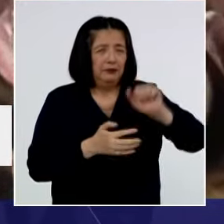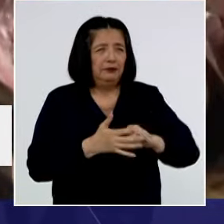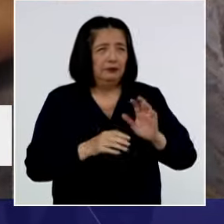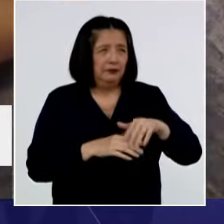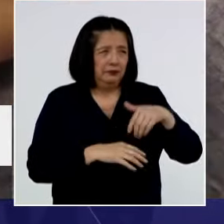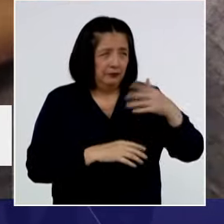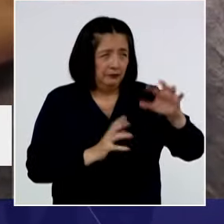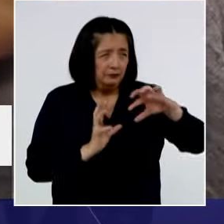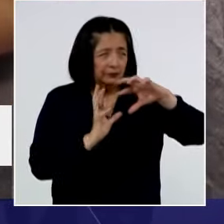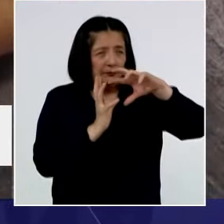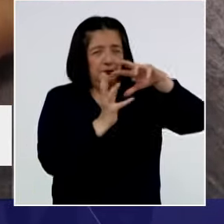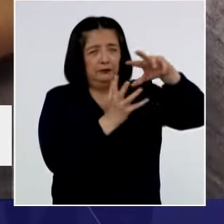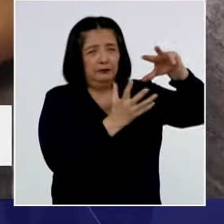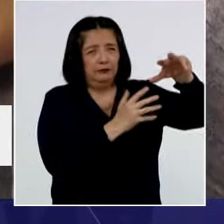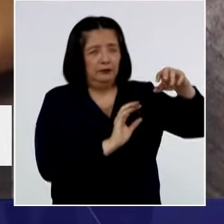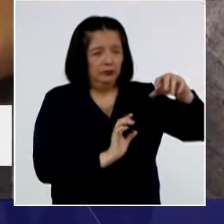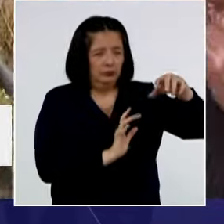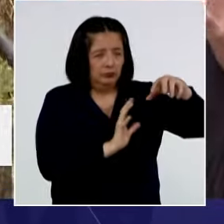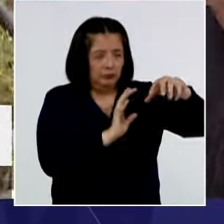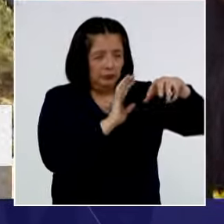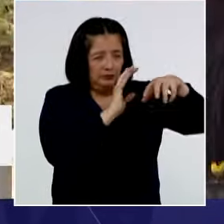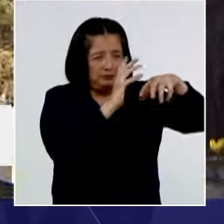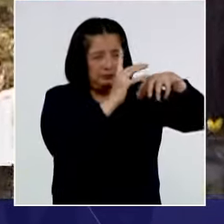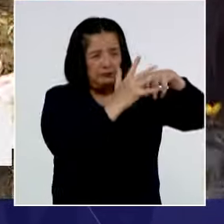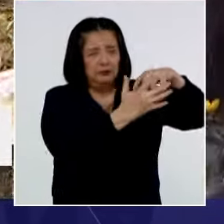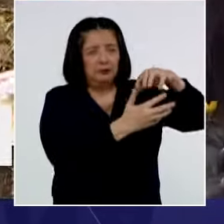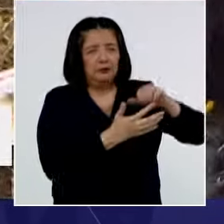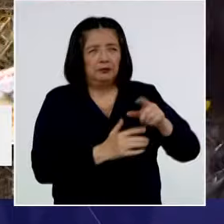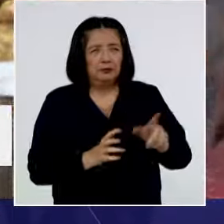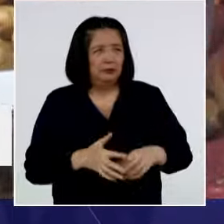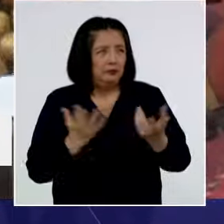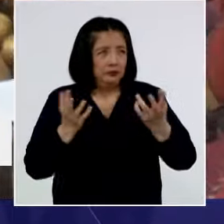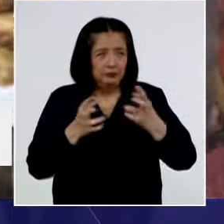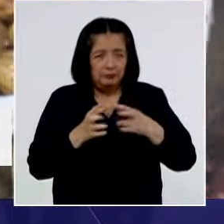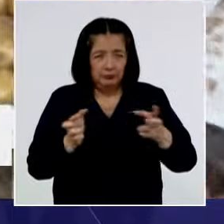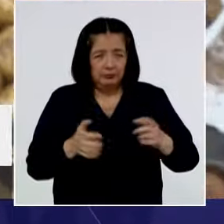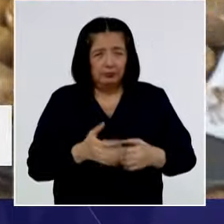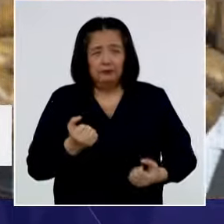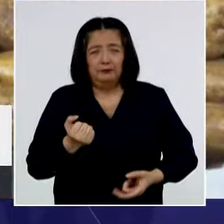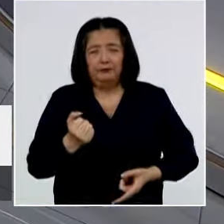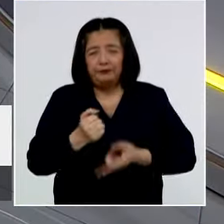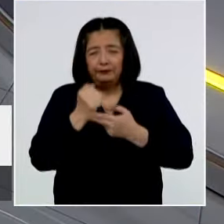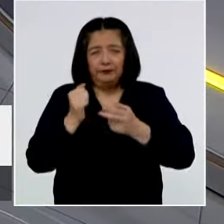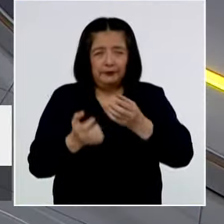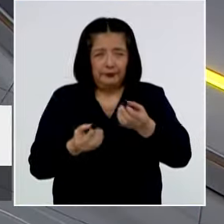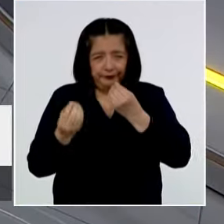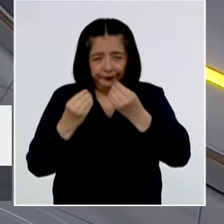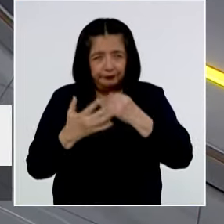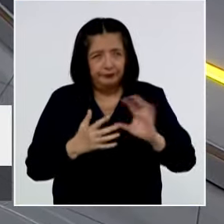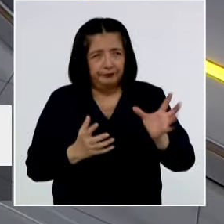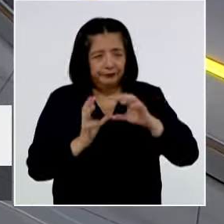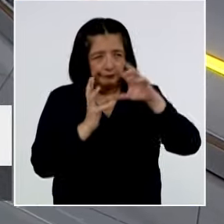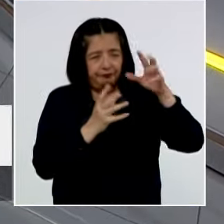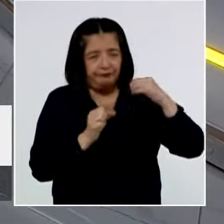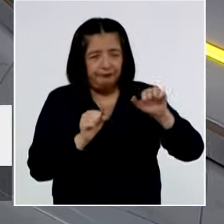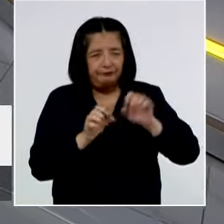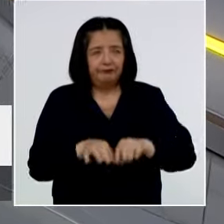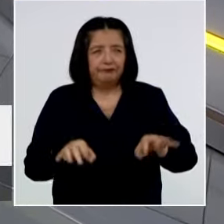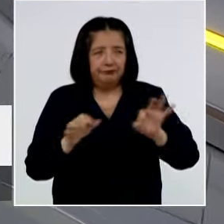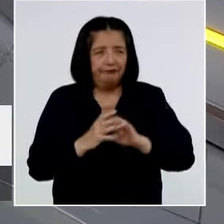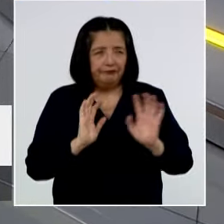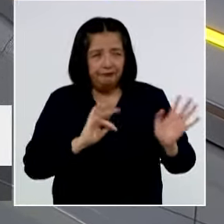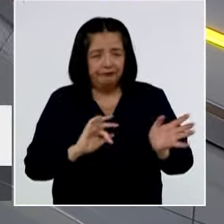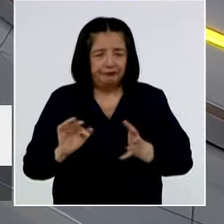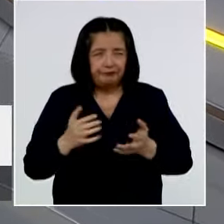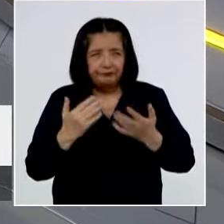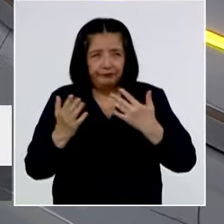va al mundo. Imagínate que es uno de los productos que digamos da seguridad alimentaria en todo el planeta, así de importantes, pero vamos